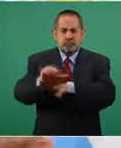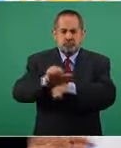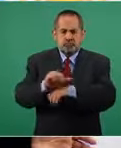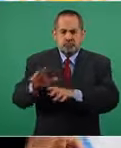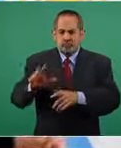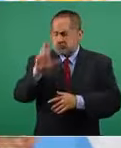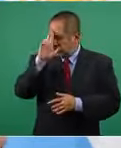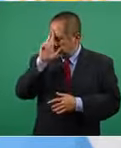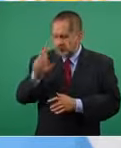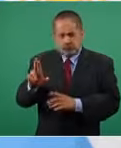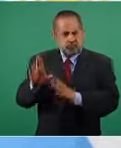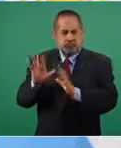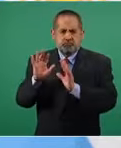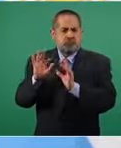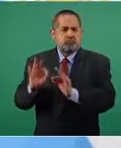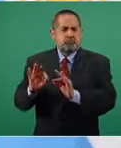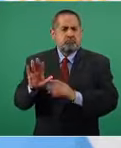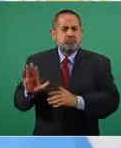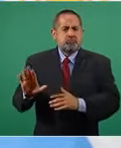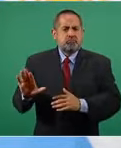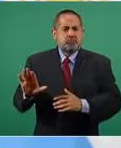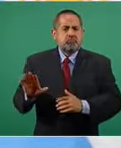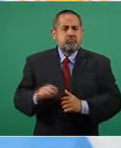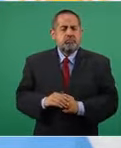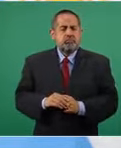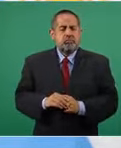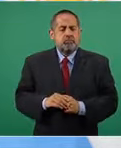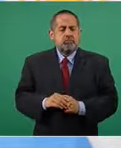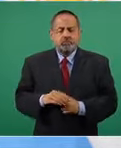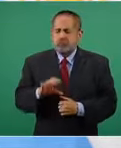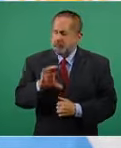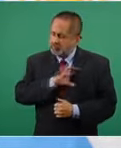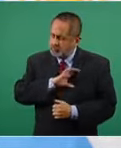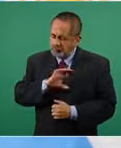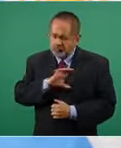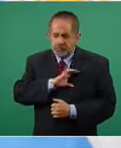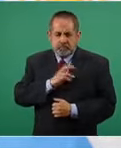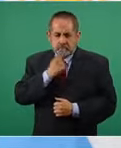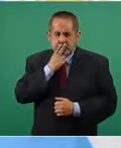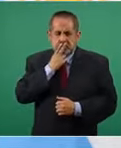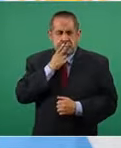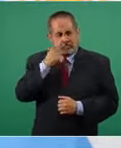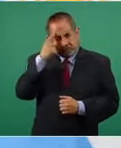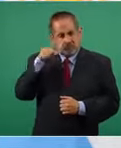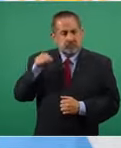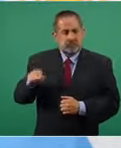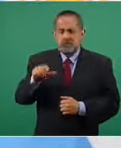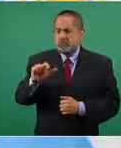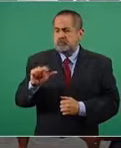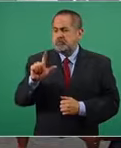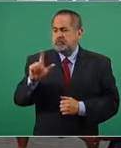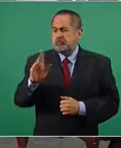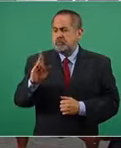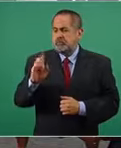respetamos y estimamos a Alberto